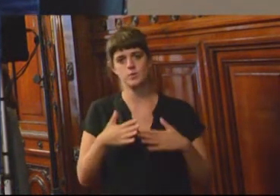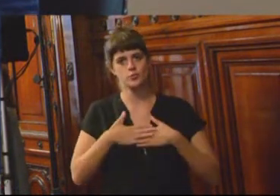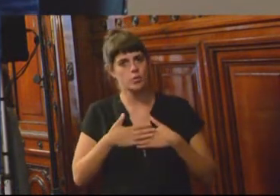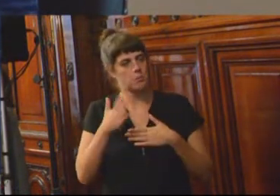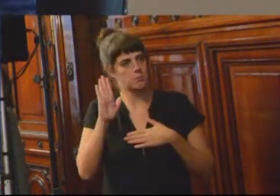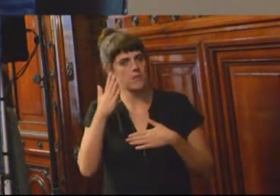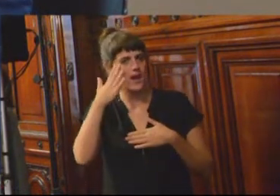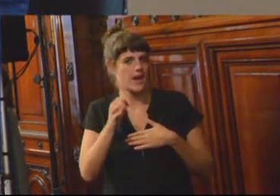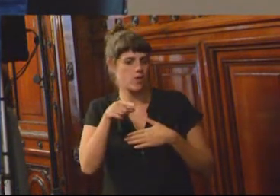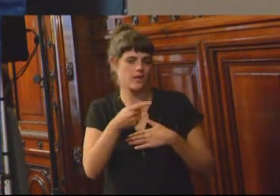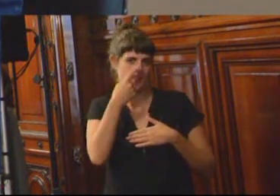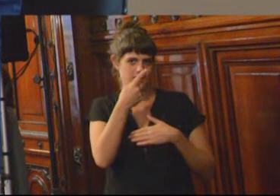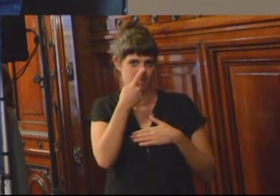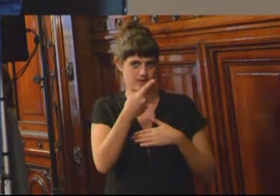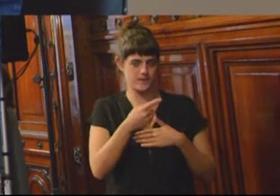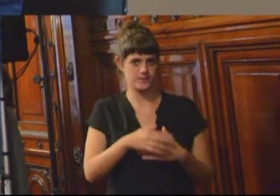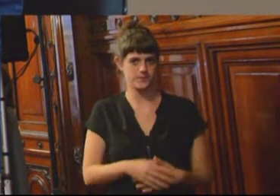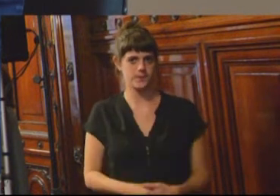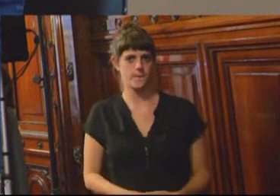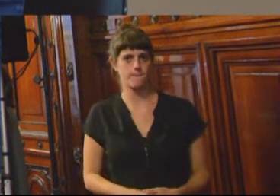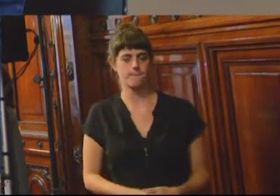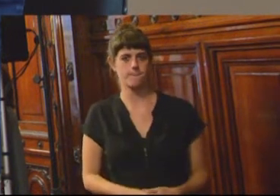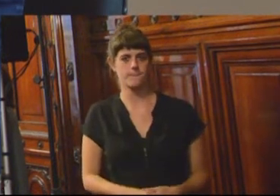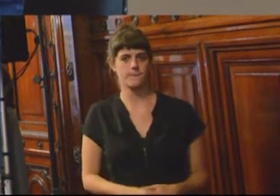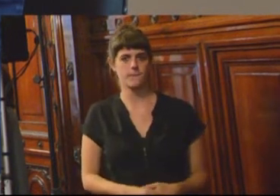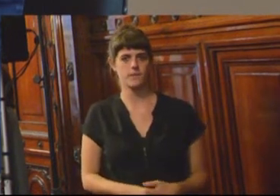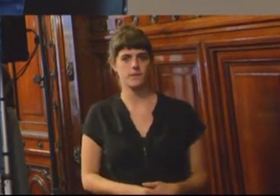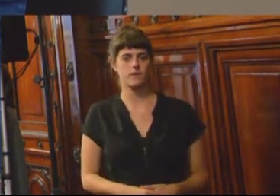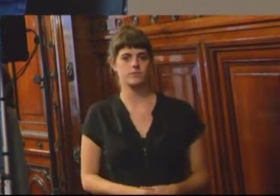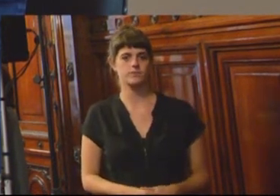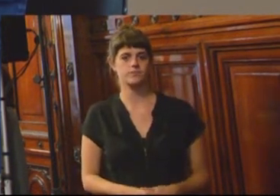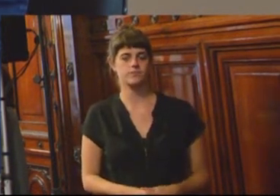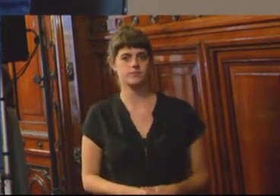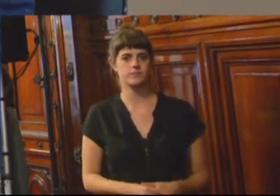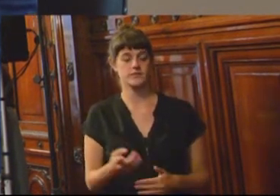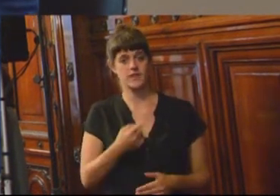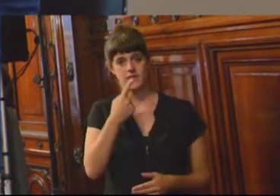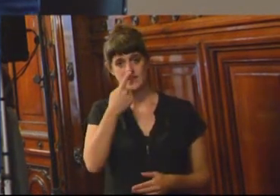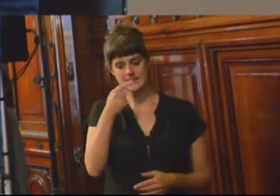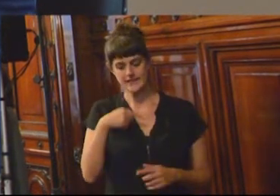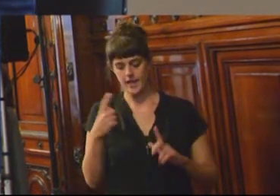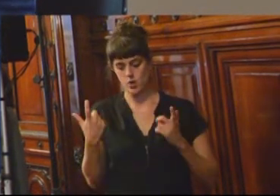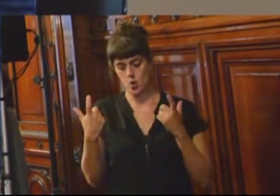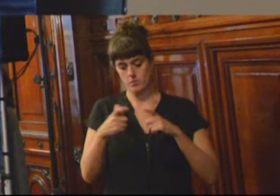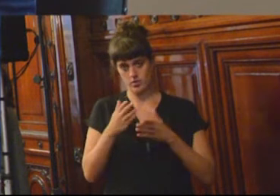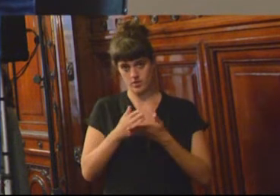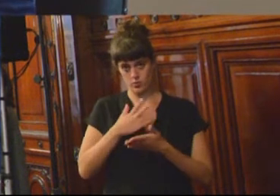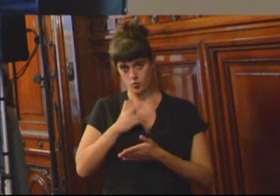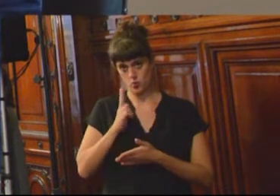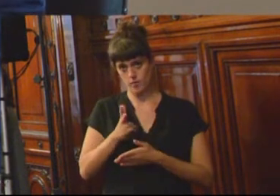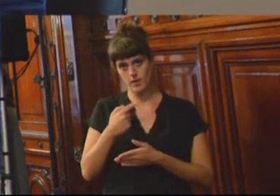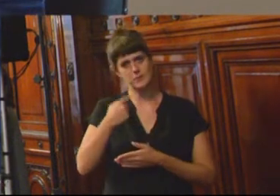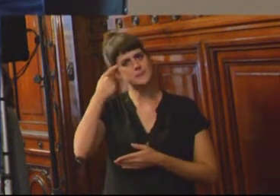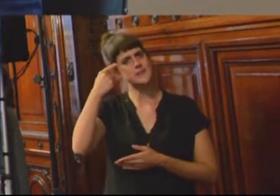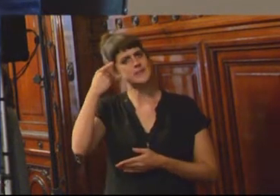interesante que la comisión pensara en algún